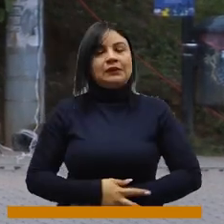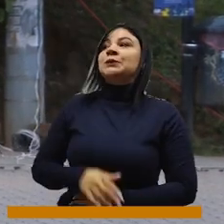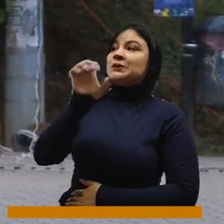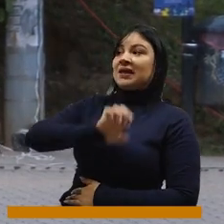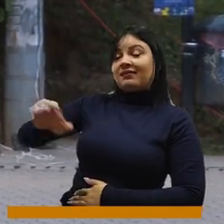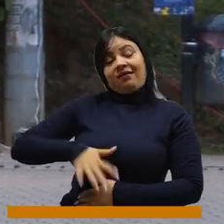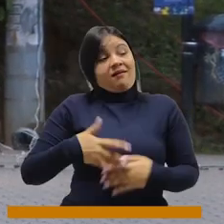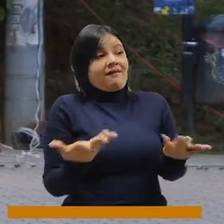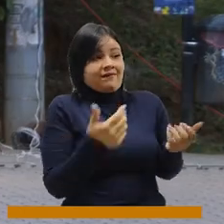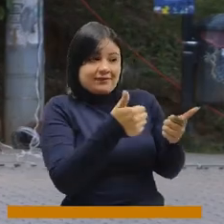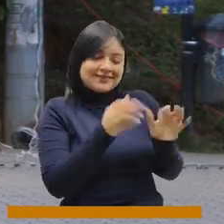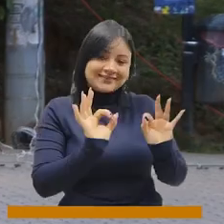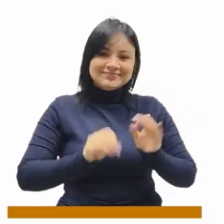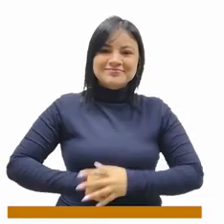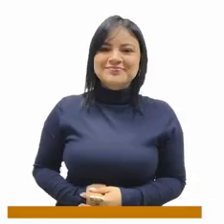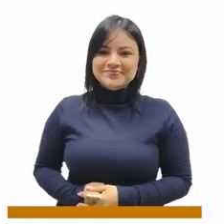piensa? Excelente. Ah, bueno.